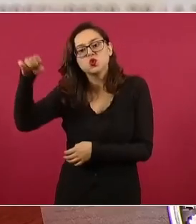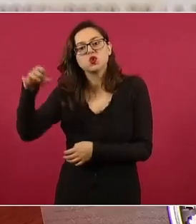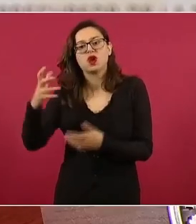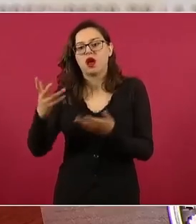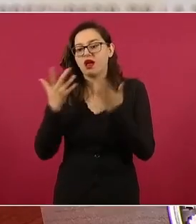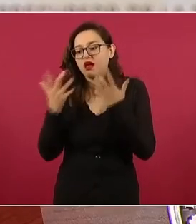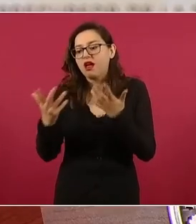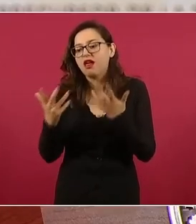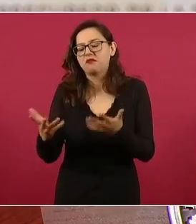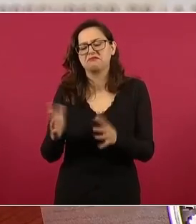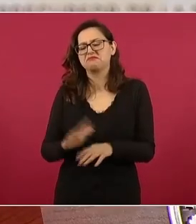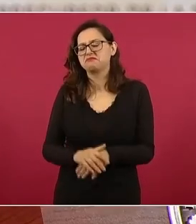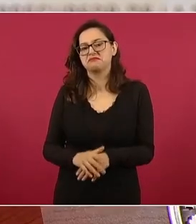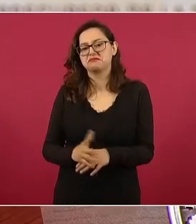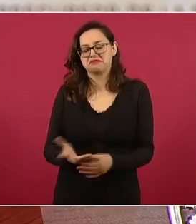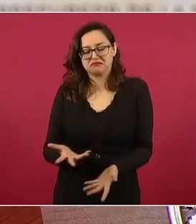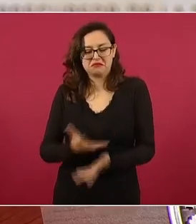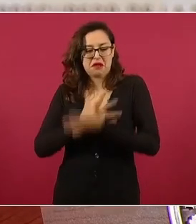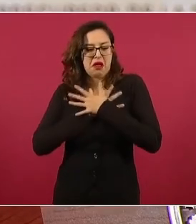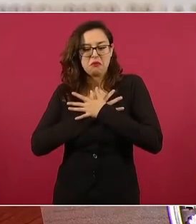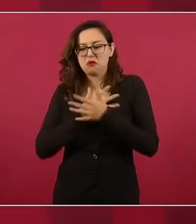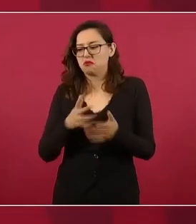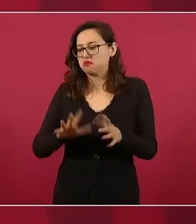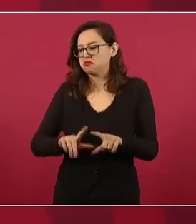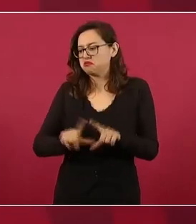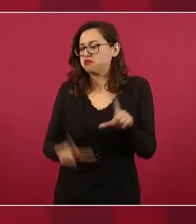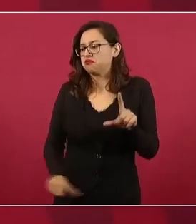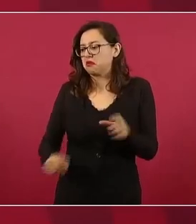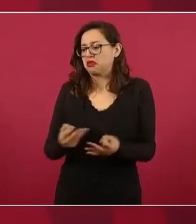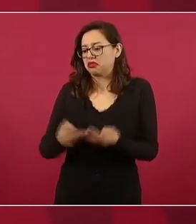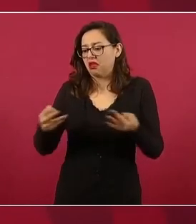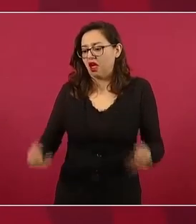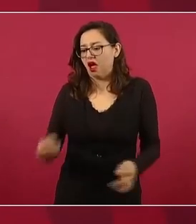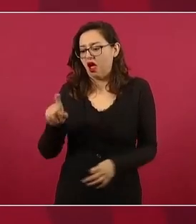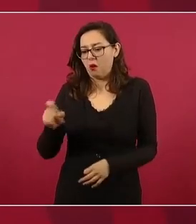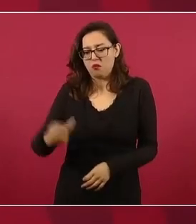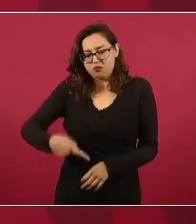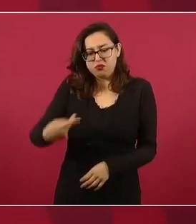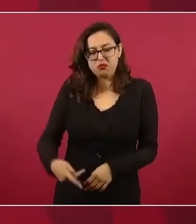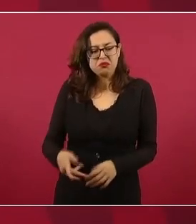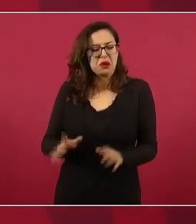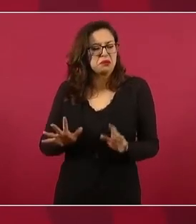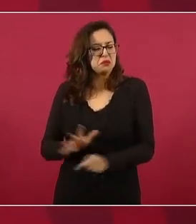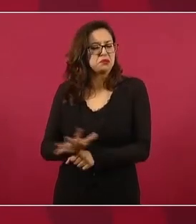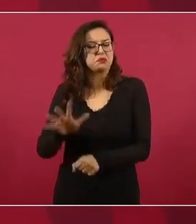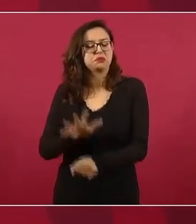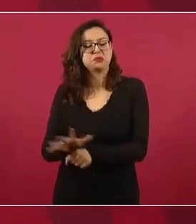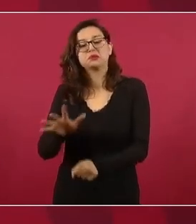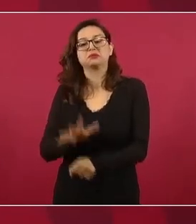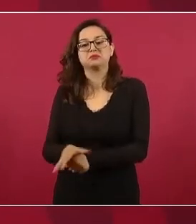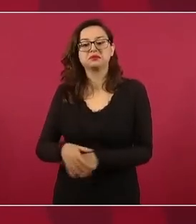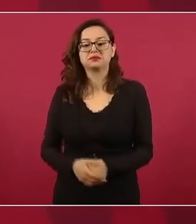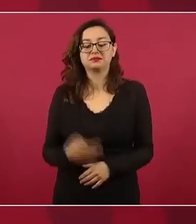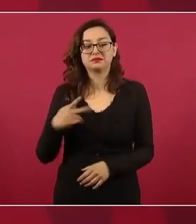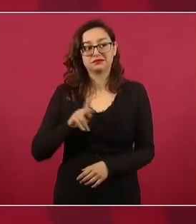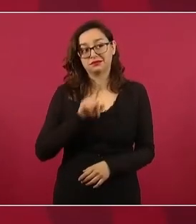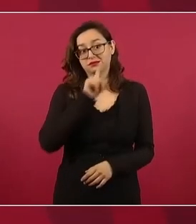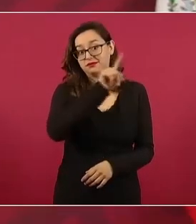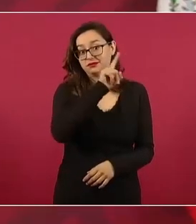agua, nuestra patria. Pero, ¿cuál es la canción más